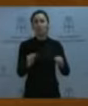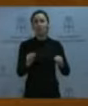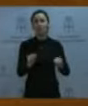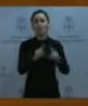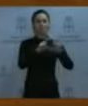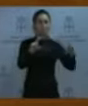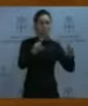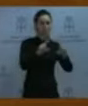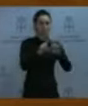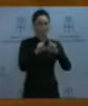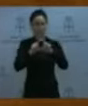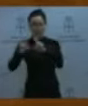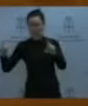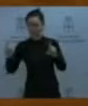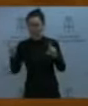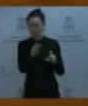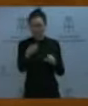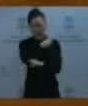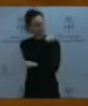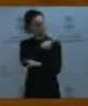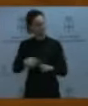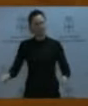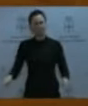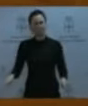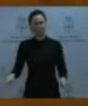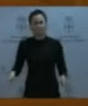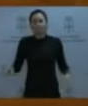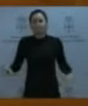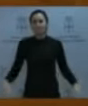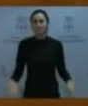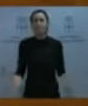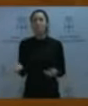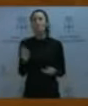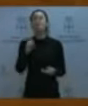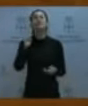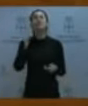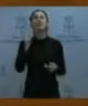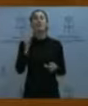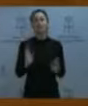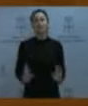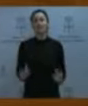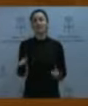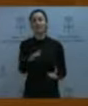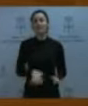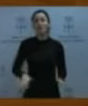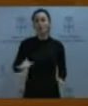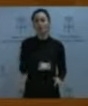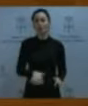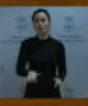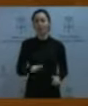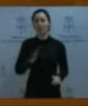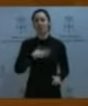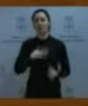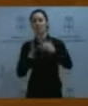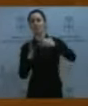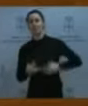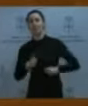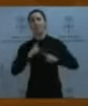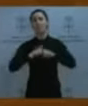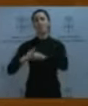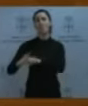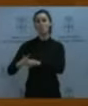pueden tener unas diferencias significativas. Porque no solamente es el sitio y el catastro y los coeficientes,